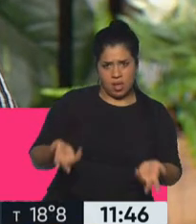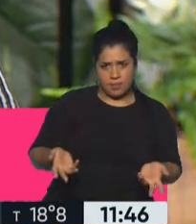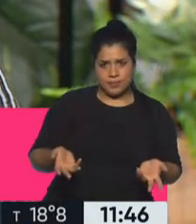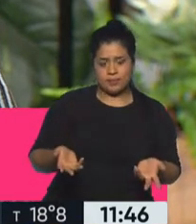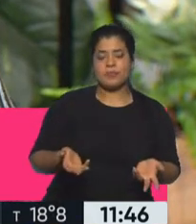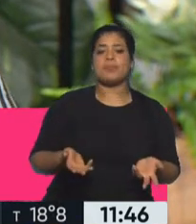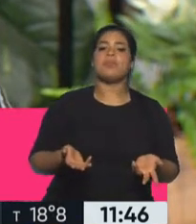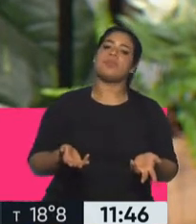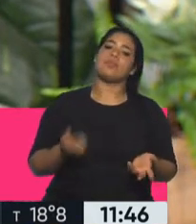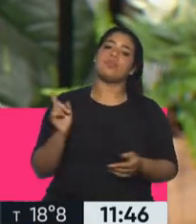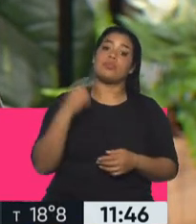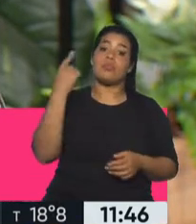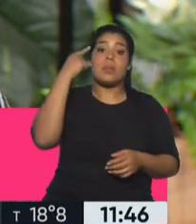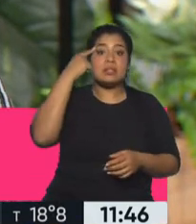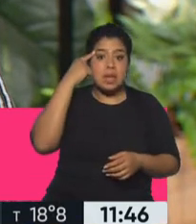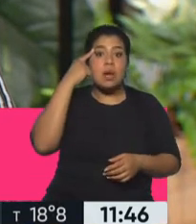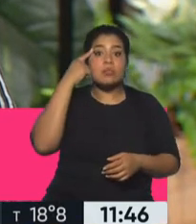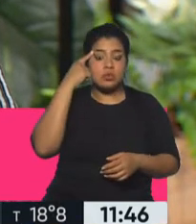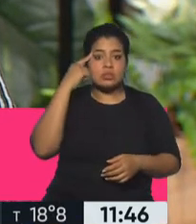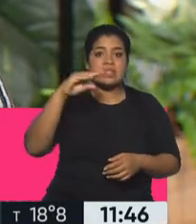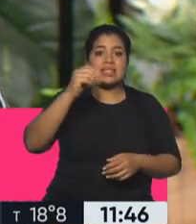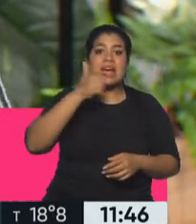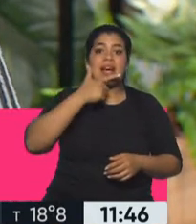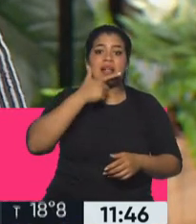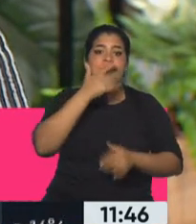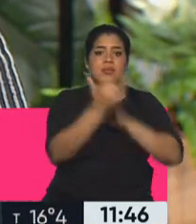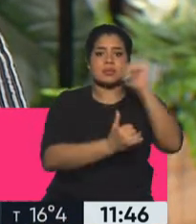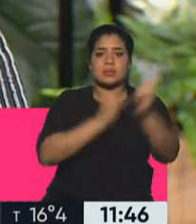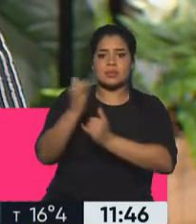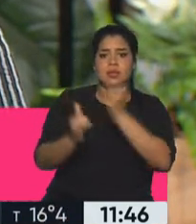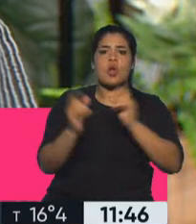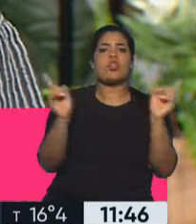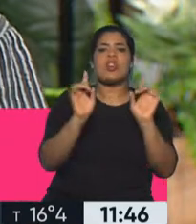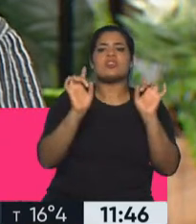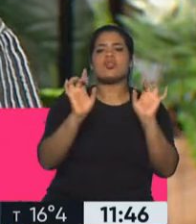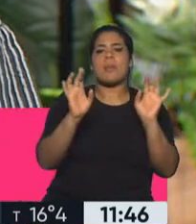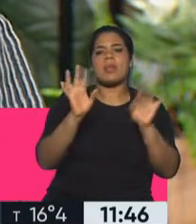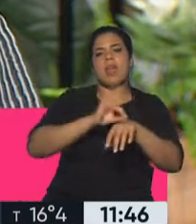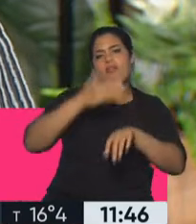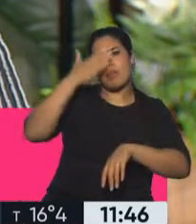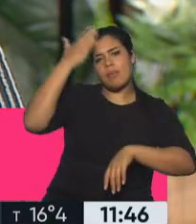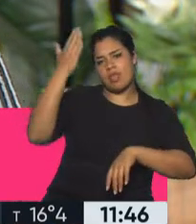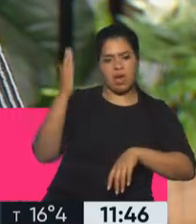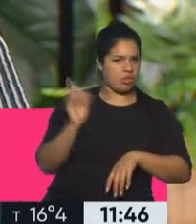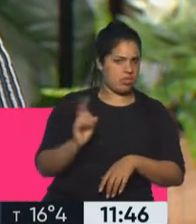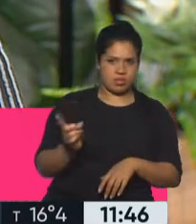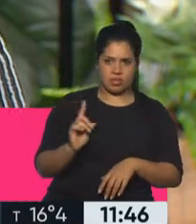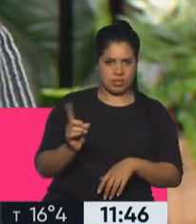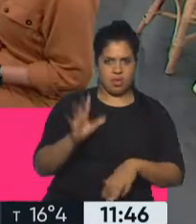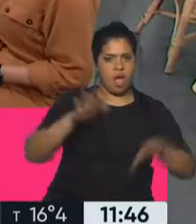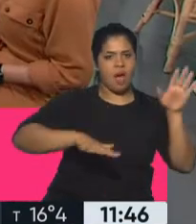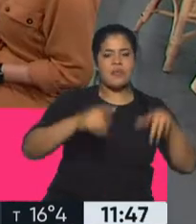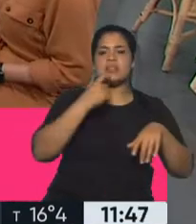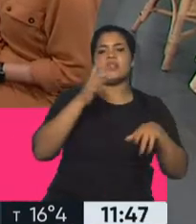consideramos y entendemos que hablar de Chagas es hablar de algo que es mucho más que una enfermedad. Muchas veces el discurso queda en torno a quién la produce,